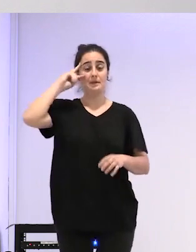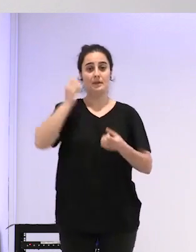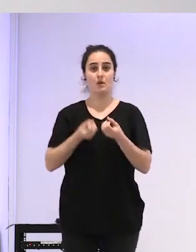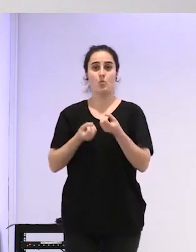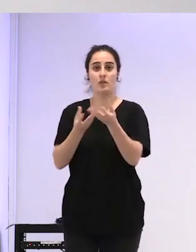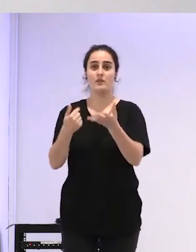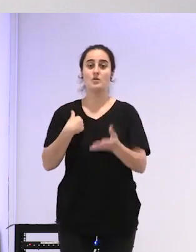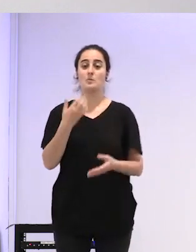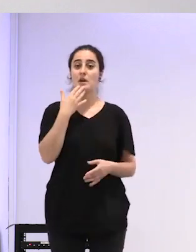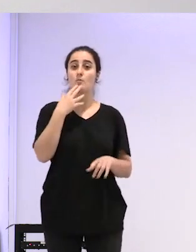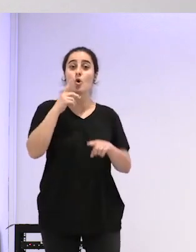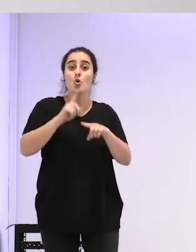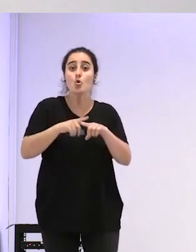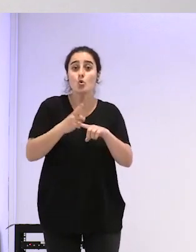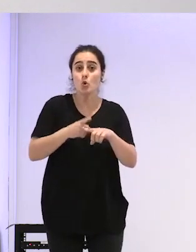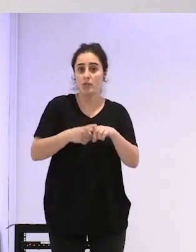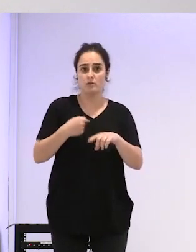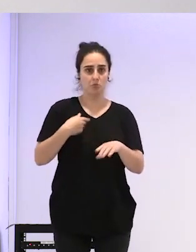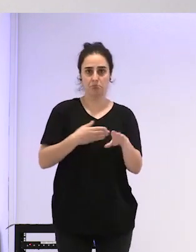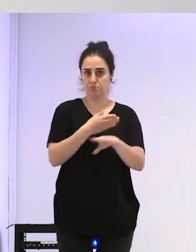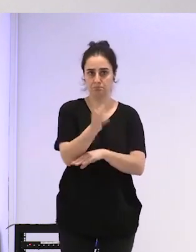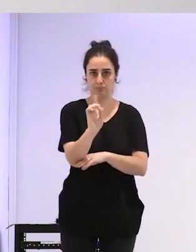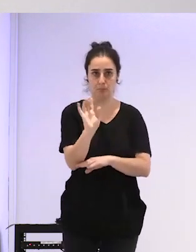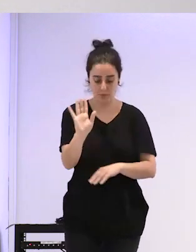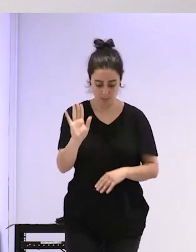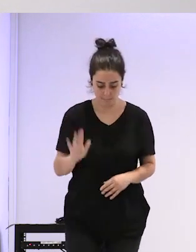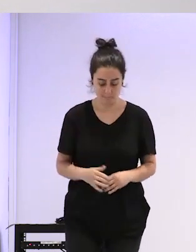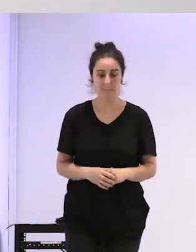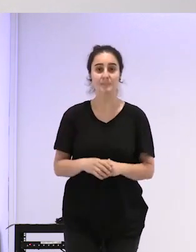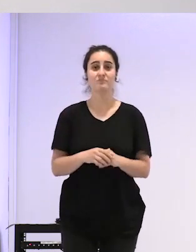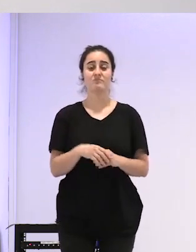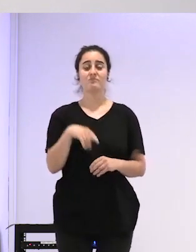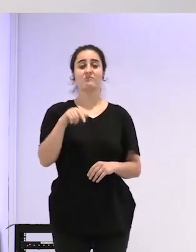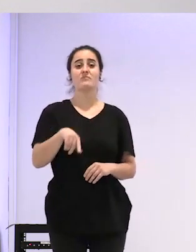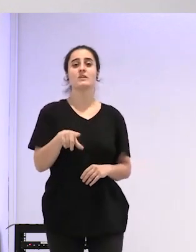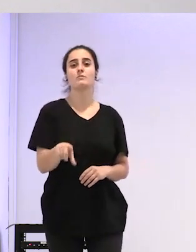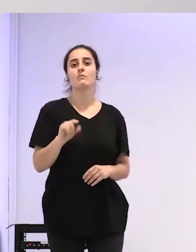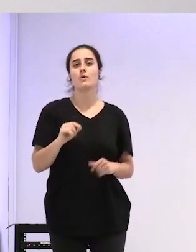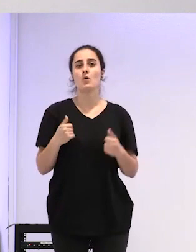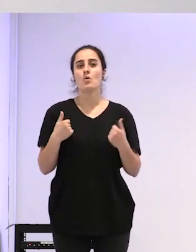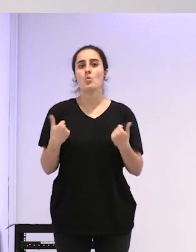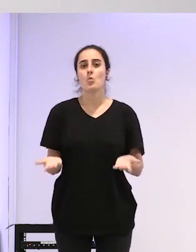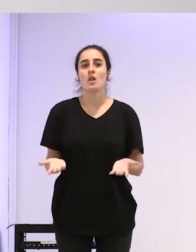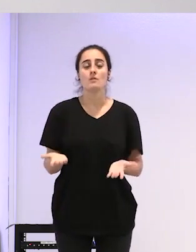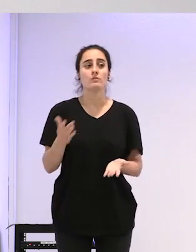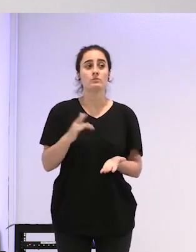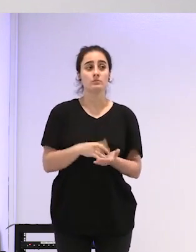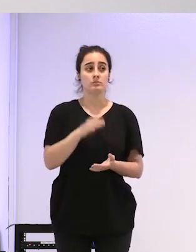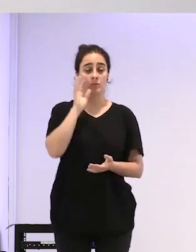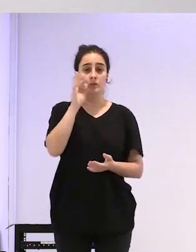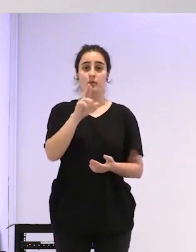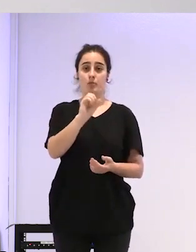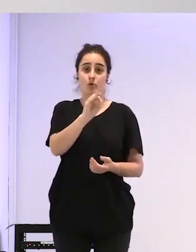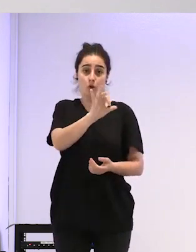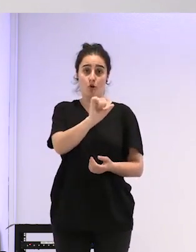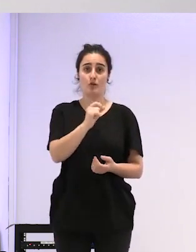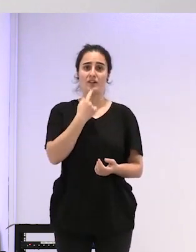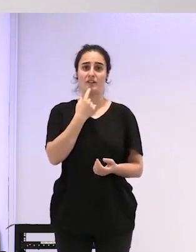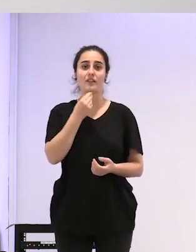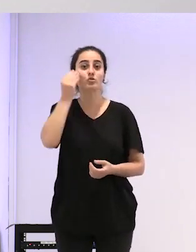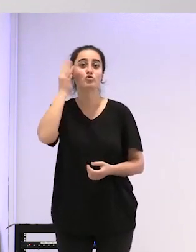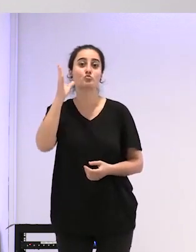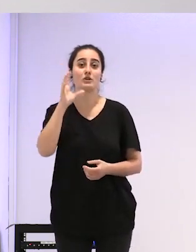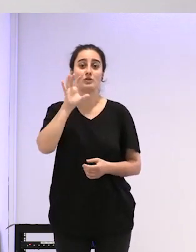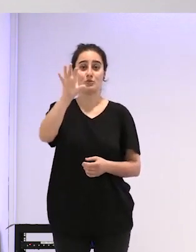cruces que bueno aquí la opción que tenemos es que aunque como decía Rosa supuestamente hay una ley